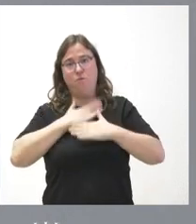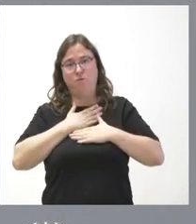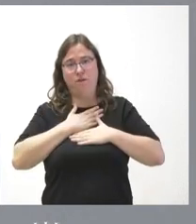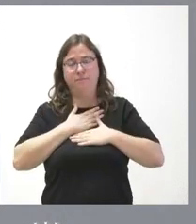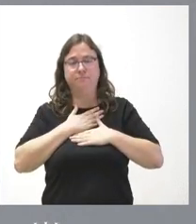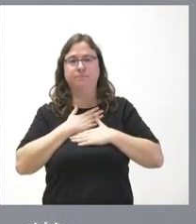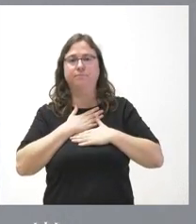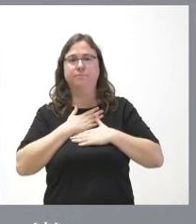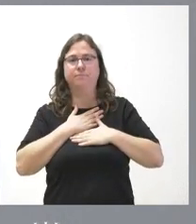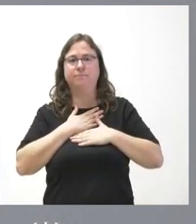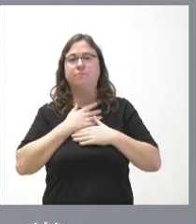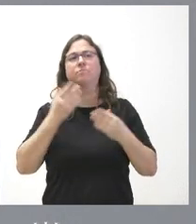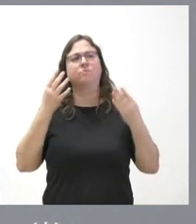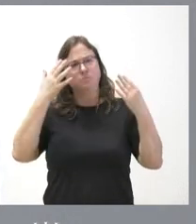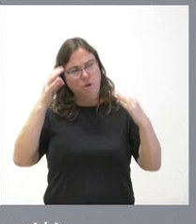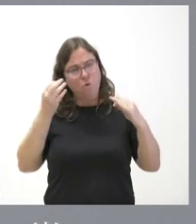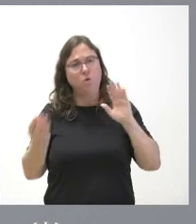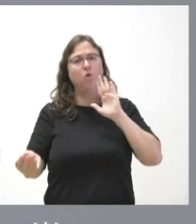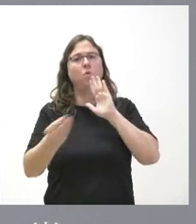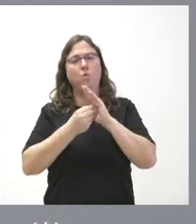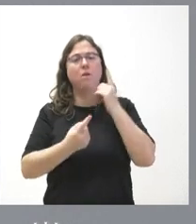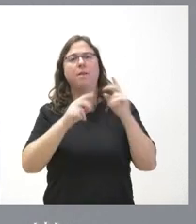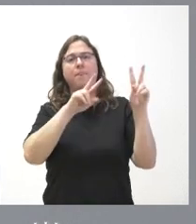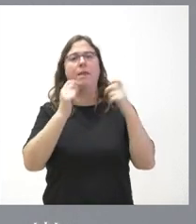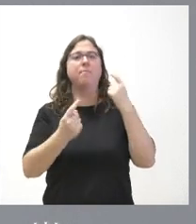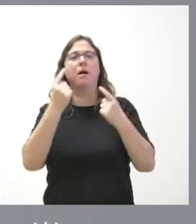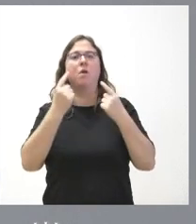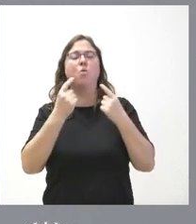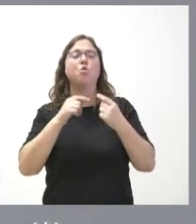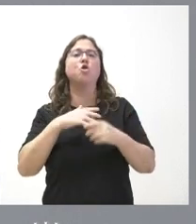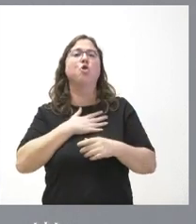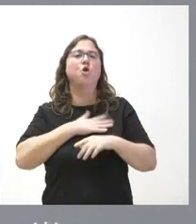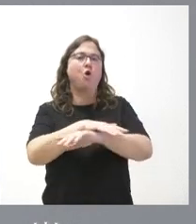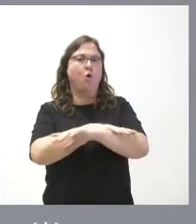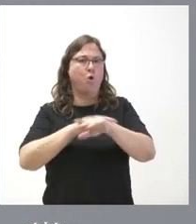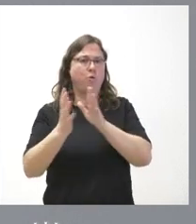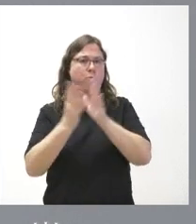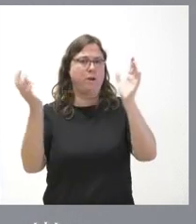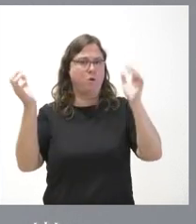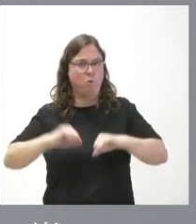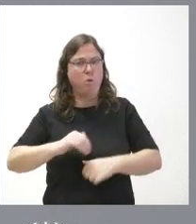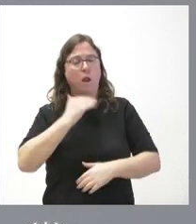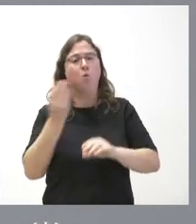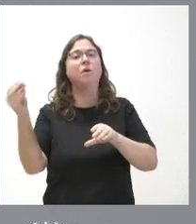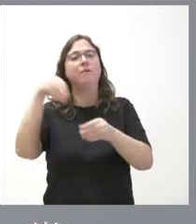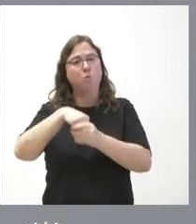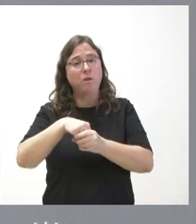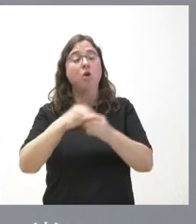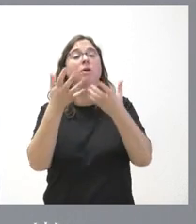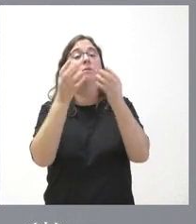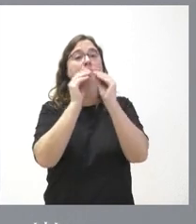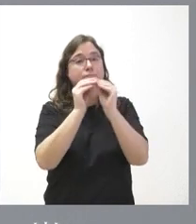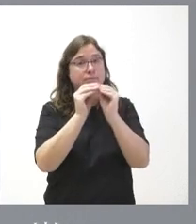incluido alguna cuestión en nuestro acuerdo de gobierno la desarrollaremos y cuando tengamos información al respecto se la